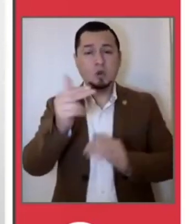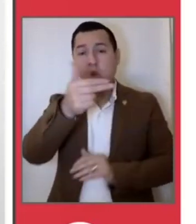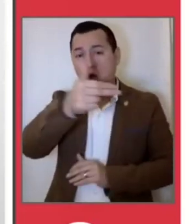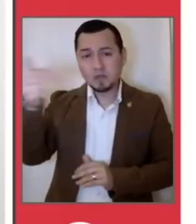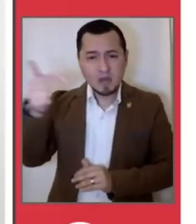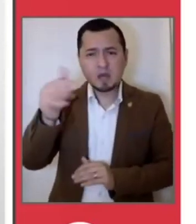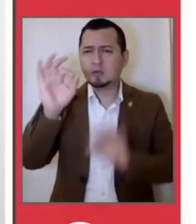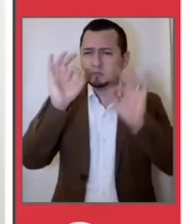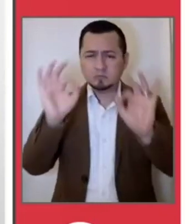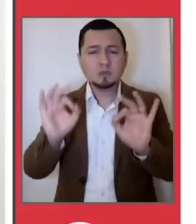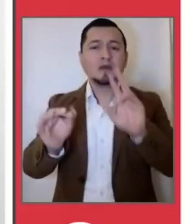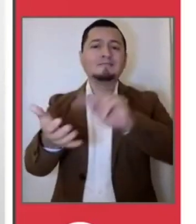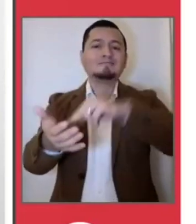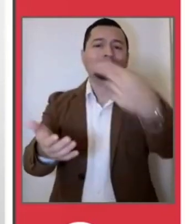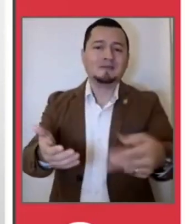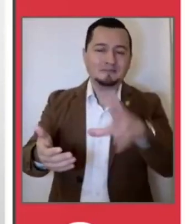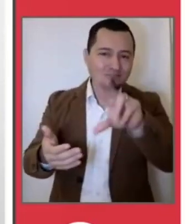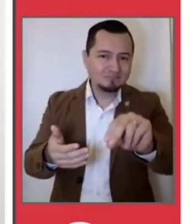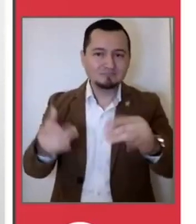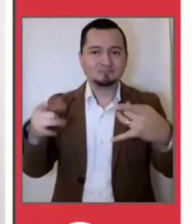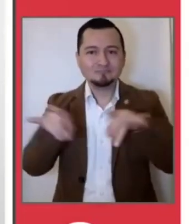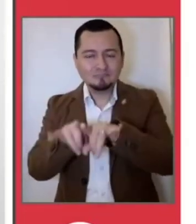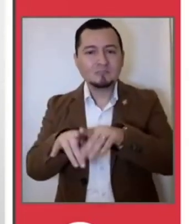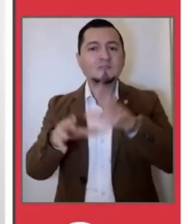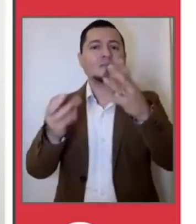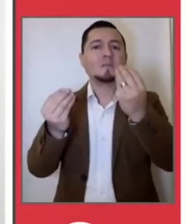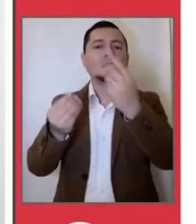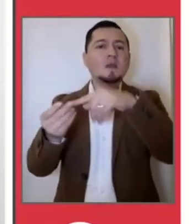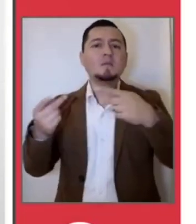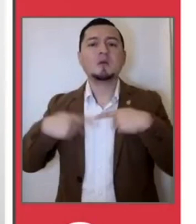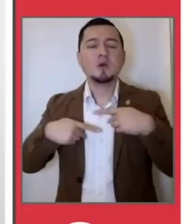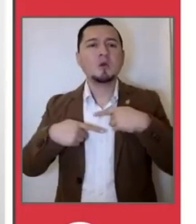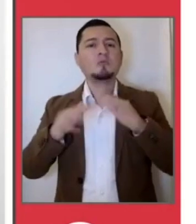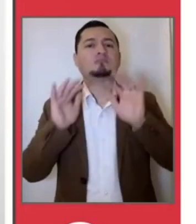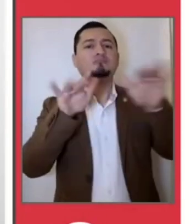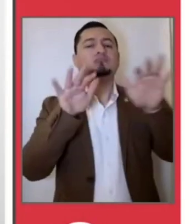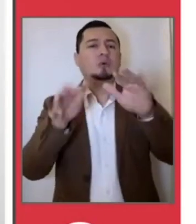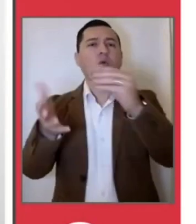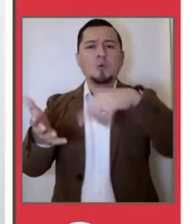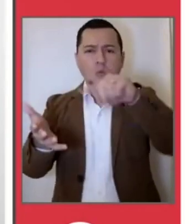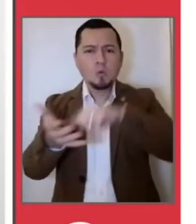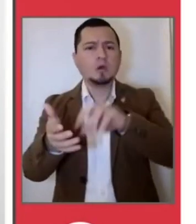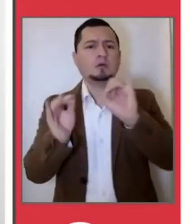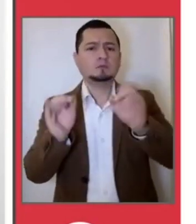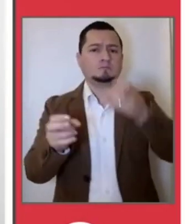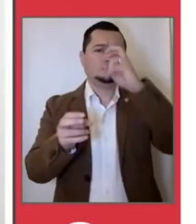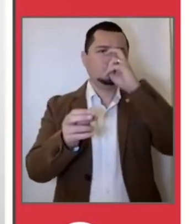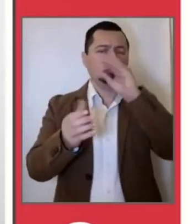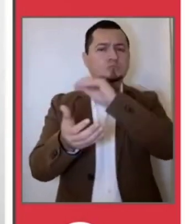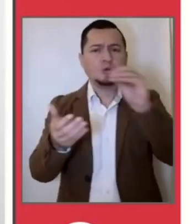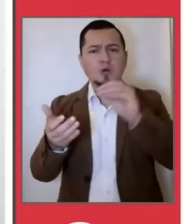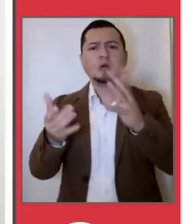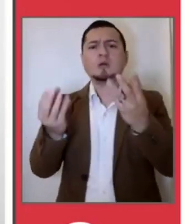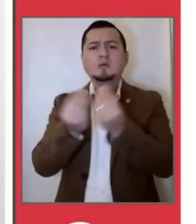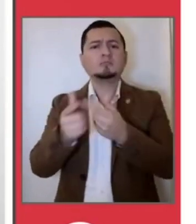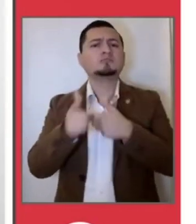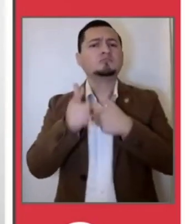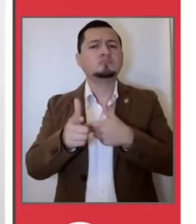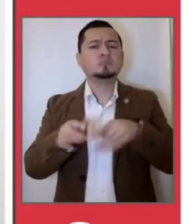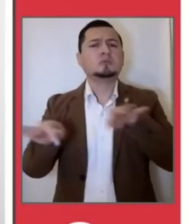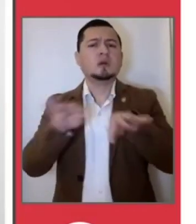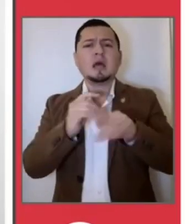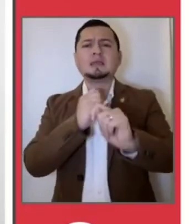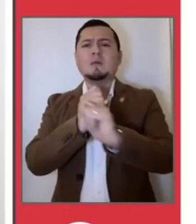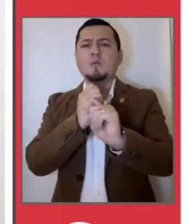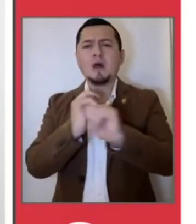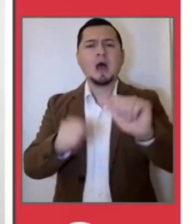pero sin áreas comunes, van a poder abrir los mercados públicos y el comercio barrial, pero con reglas y protocolos claros. Va a operar todo nuestro sistema de